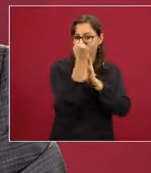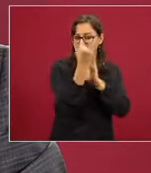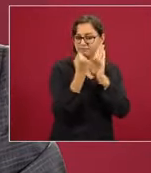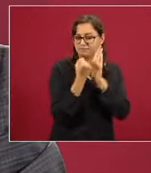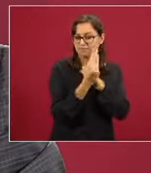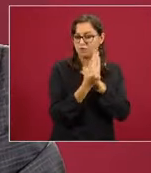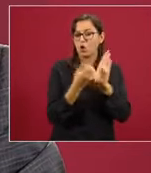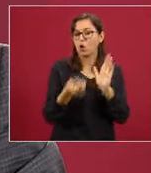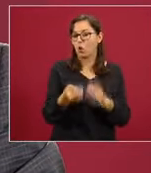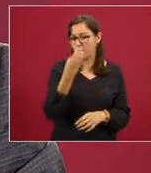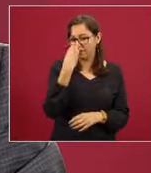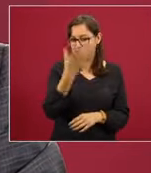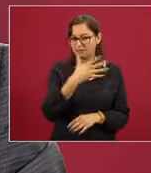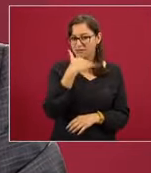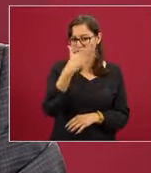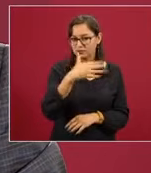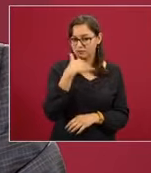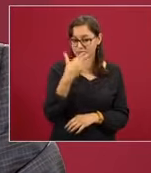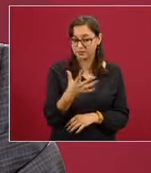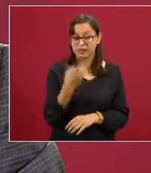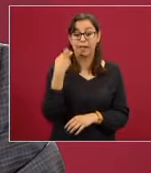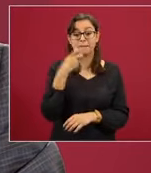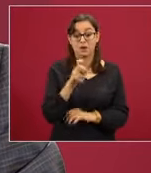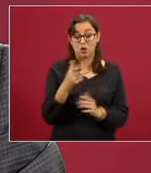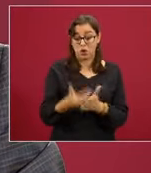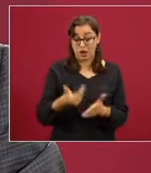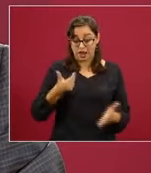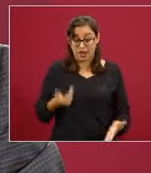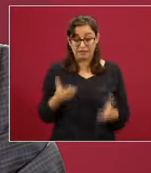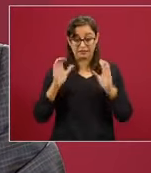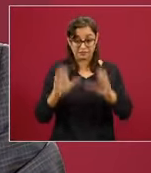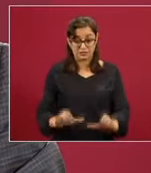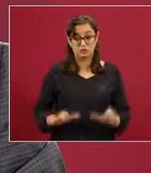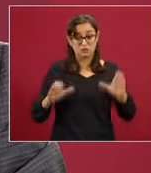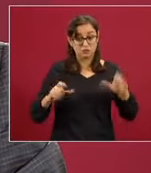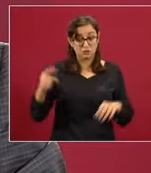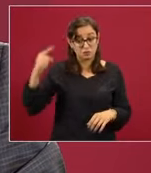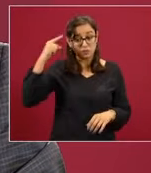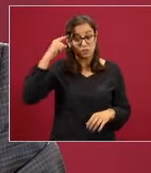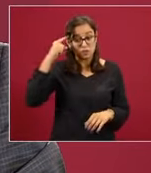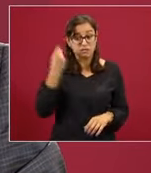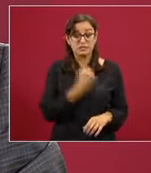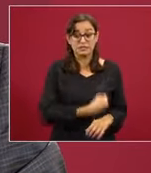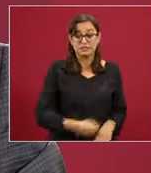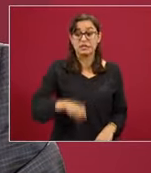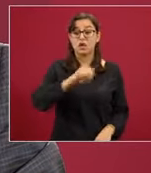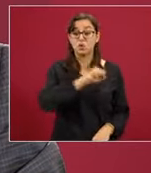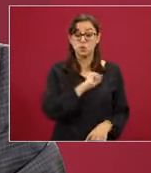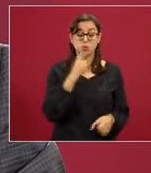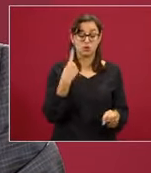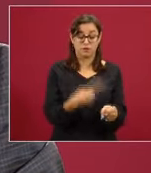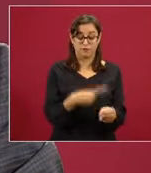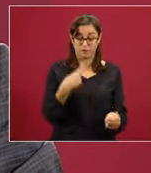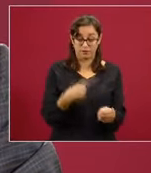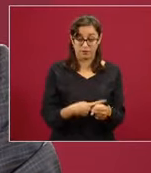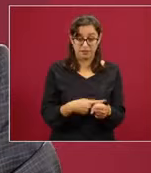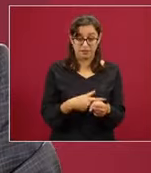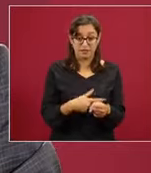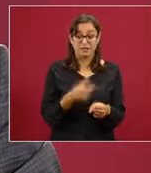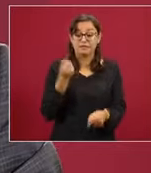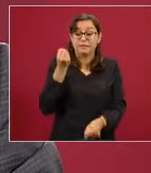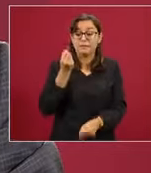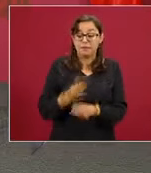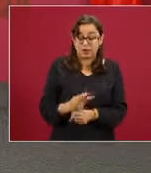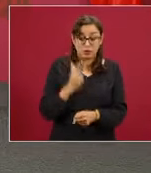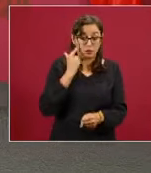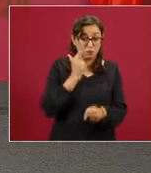Pero la prevención es a nivel de salud mental, a nivel de estas enfermedades de diagnóstico temprano